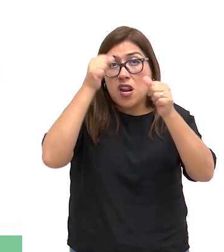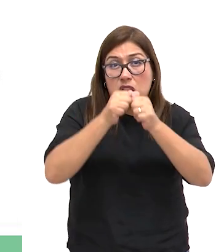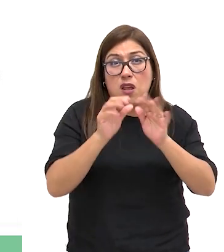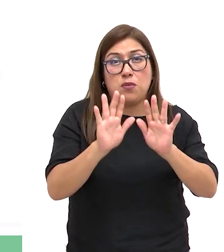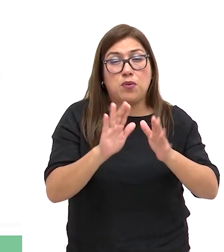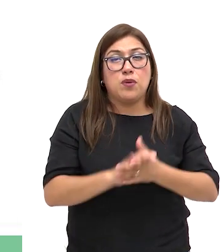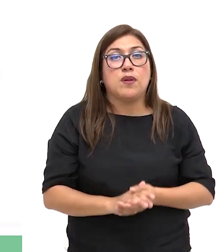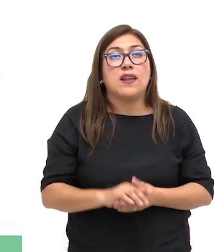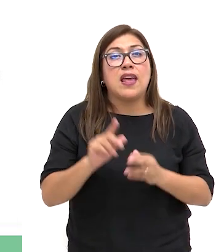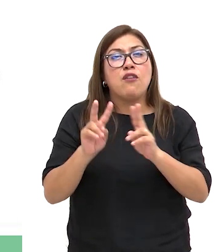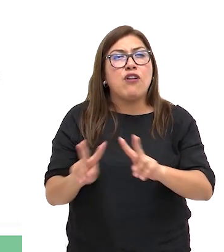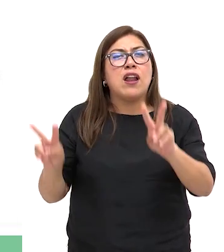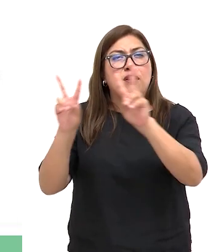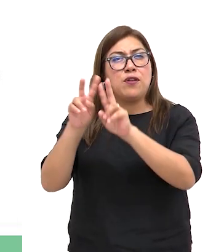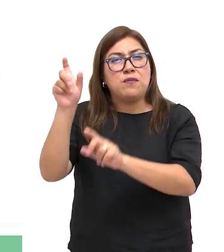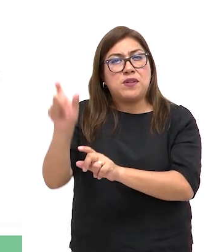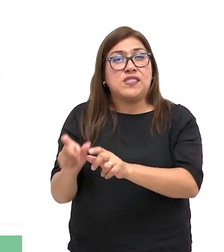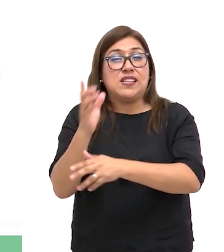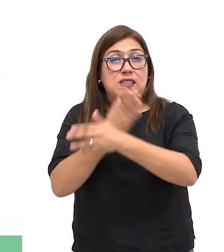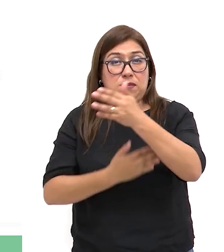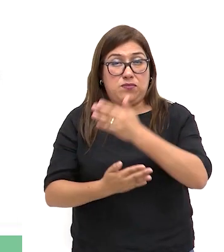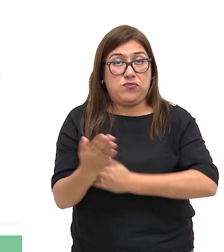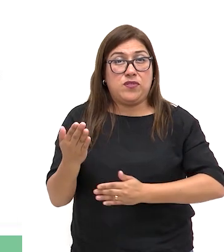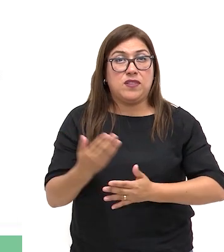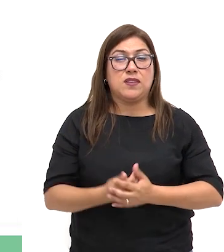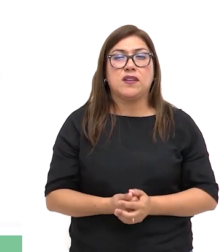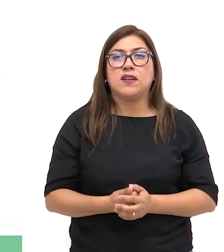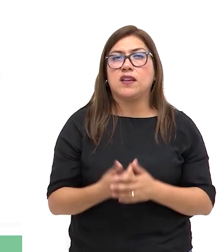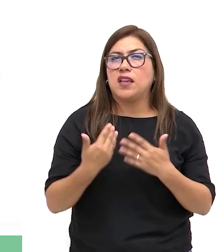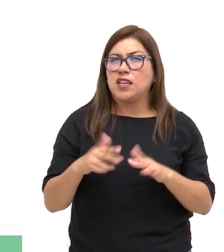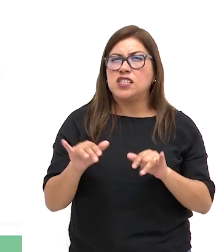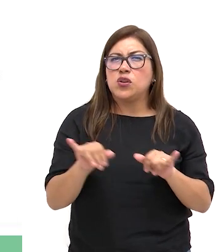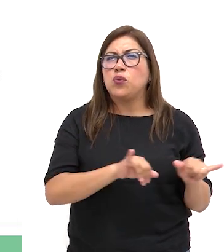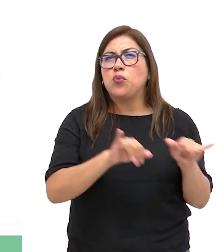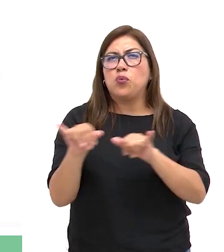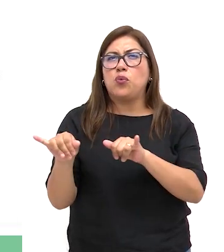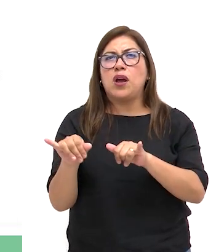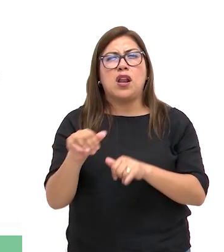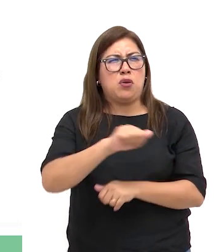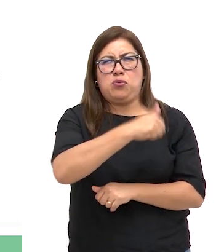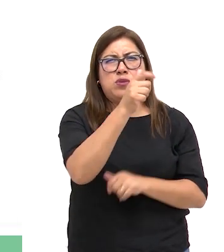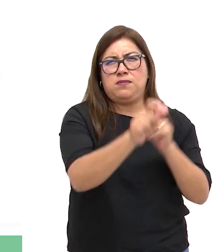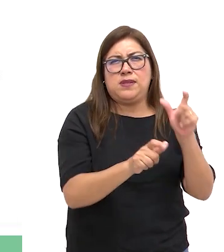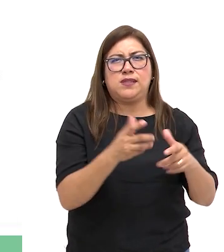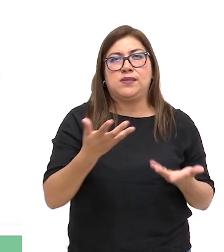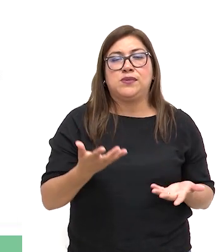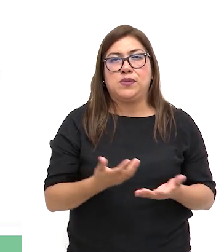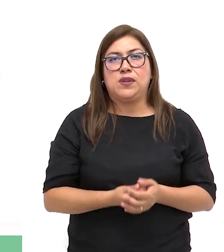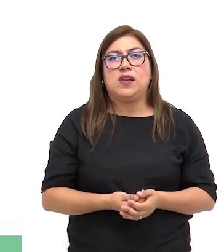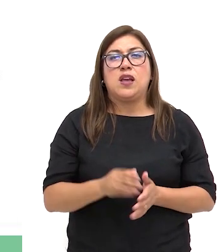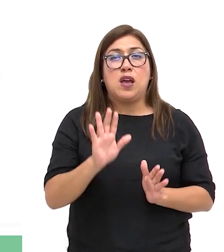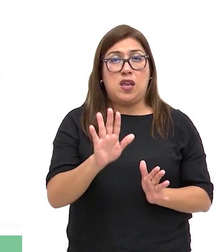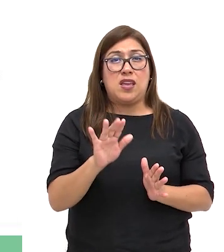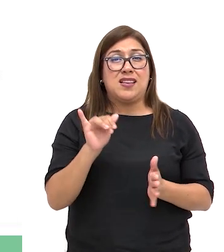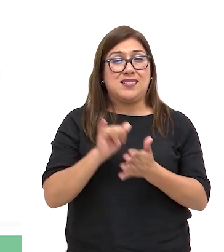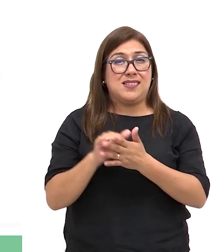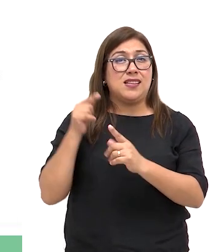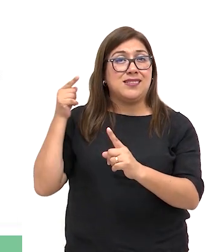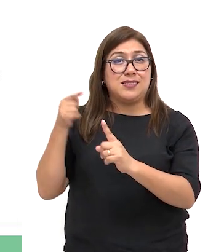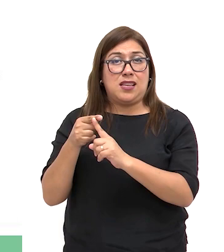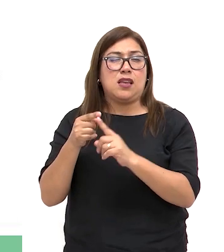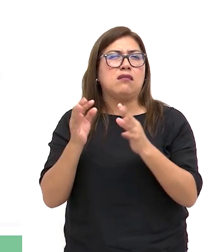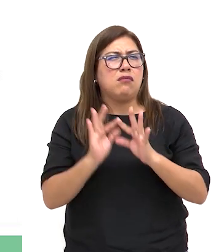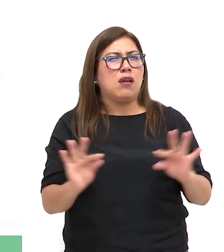Recordemos también que el valor de las personas con discapacidad es igual al resto de personas. En ese